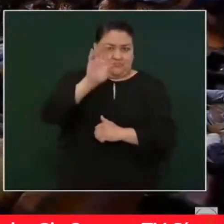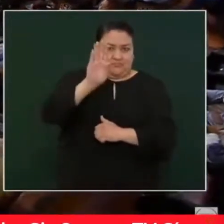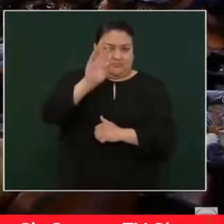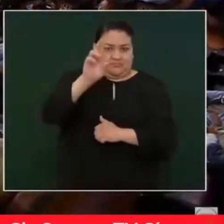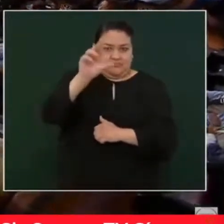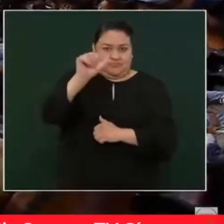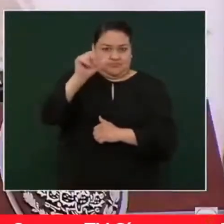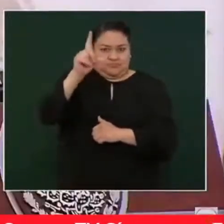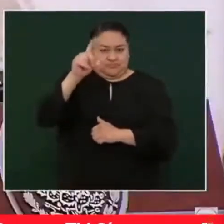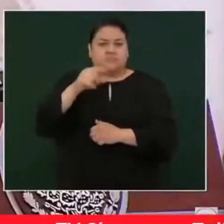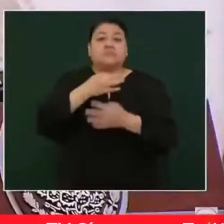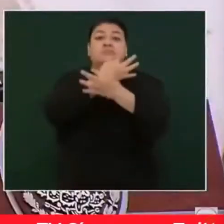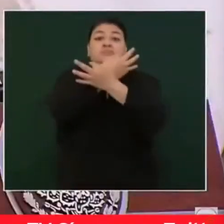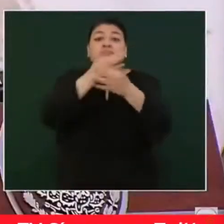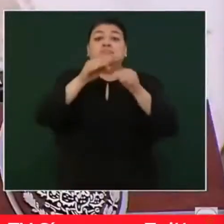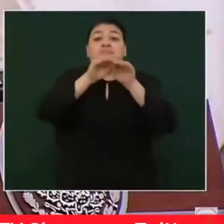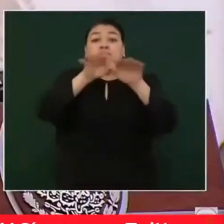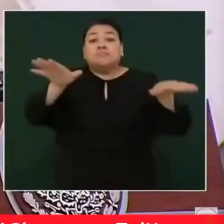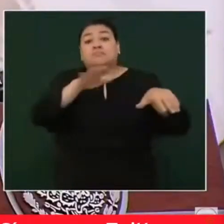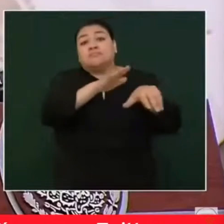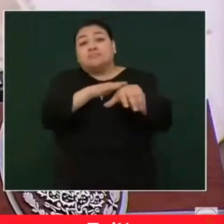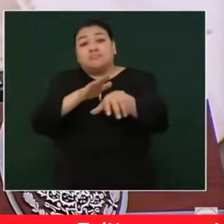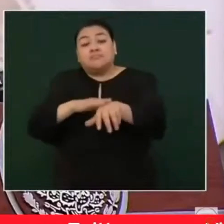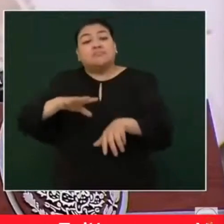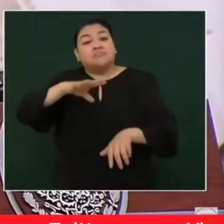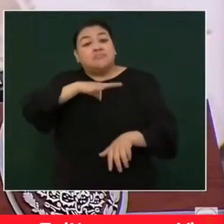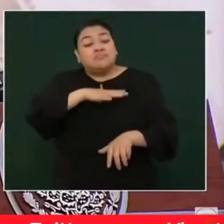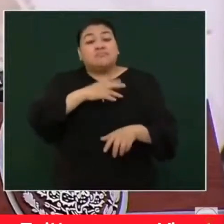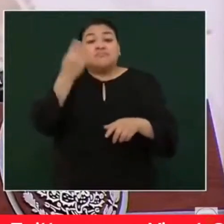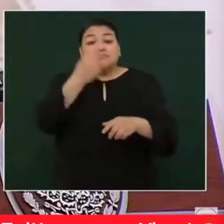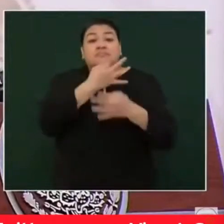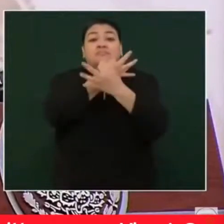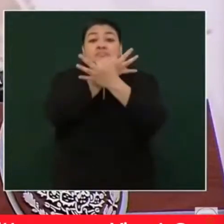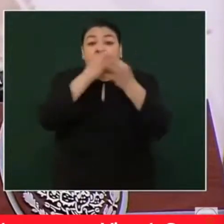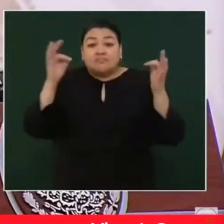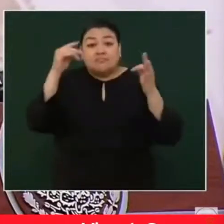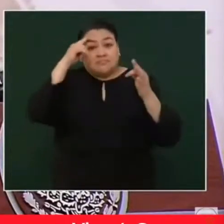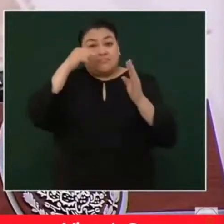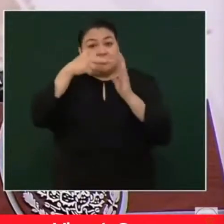que existe este mecanismo legal.